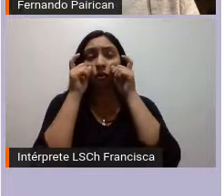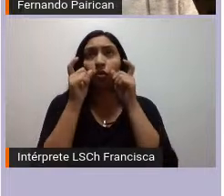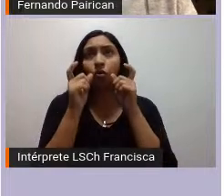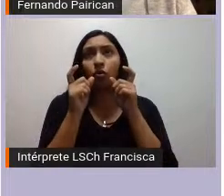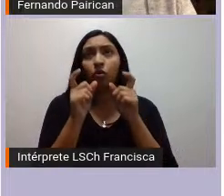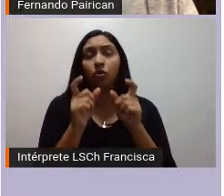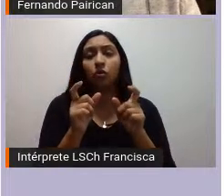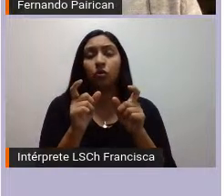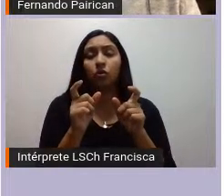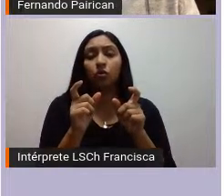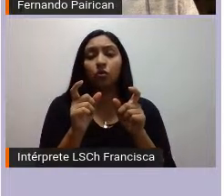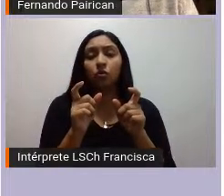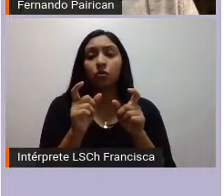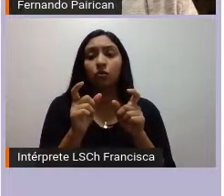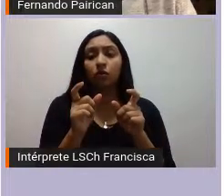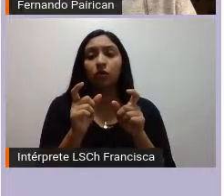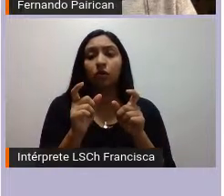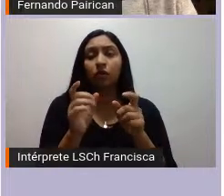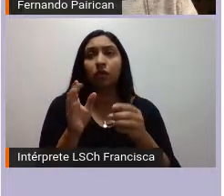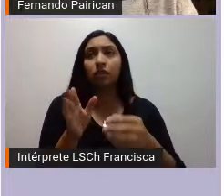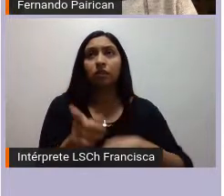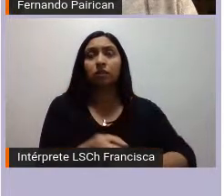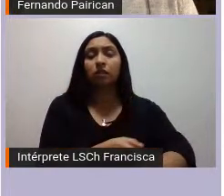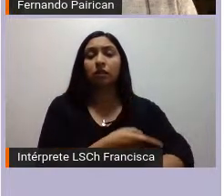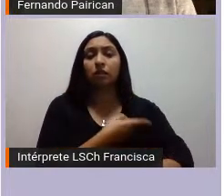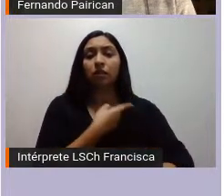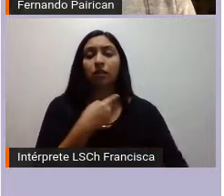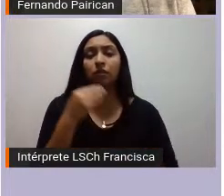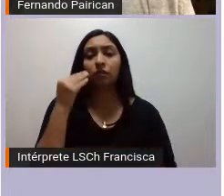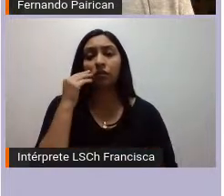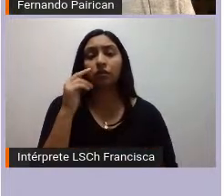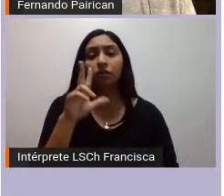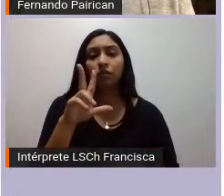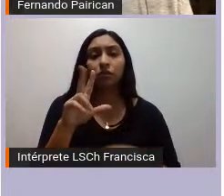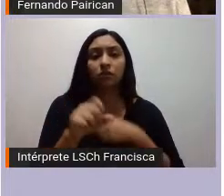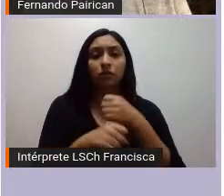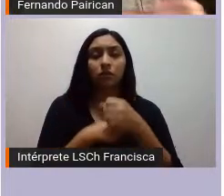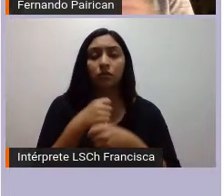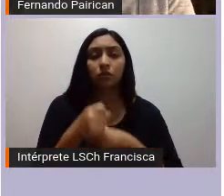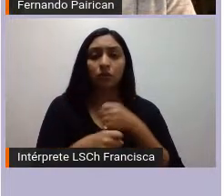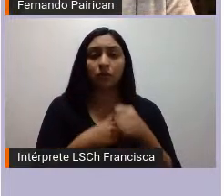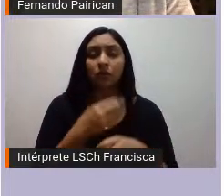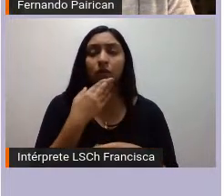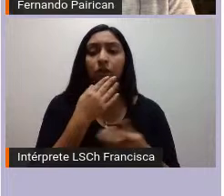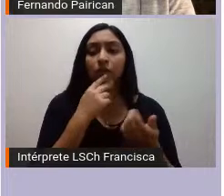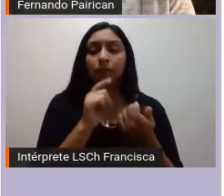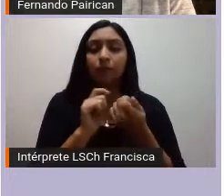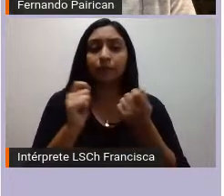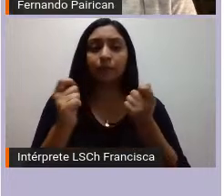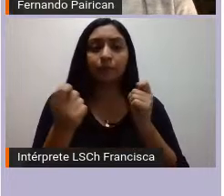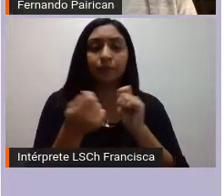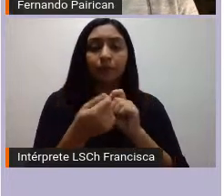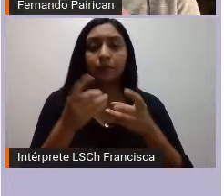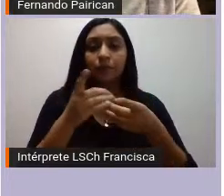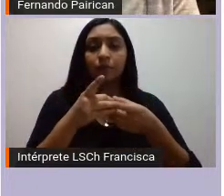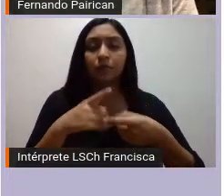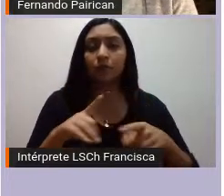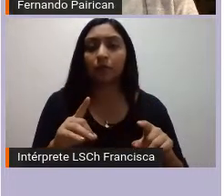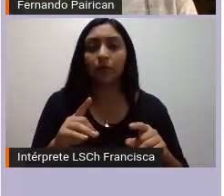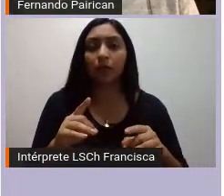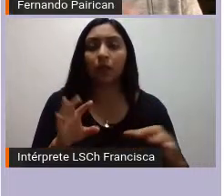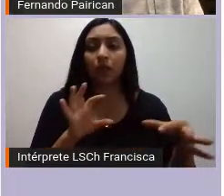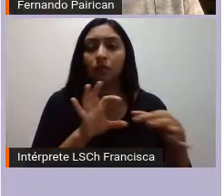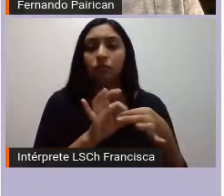se extiende casi ocho años de la transición democrática es que también esa transición democrática estaría muy articulada con